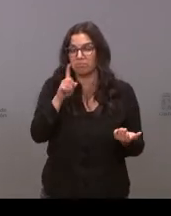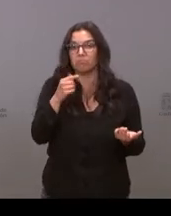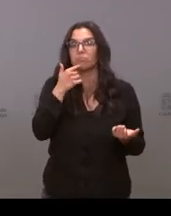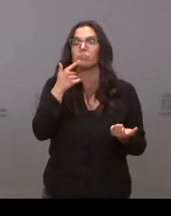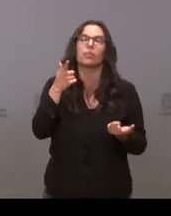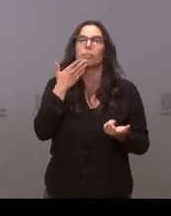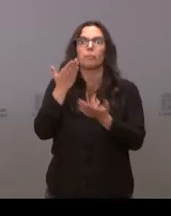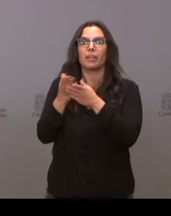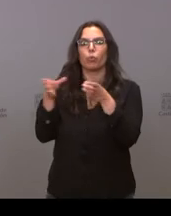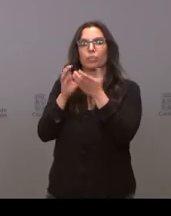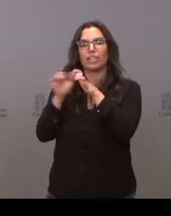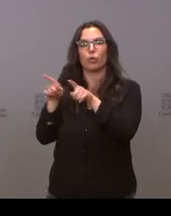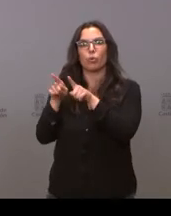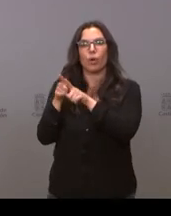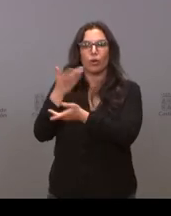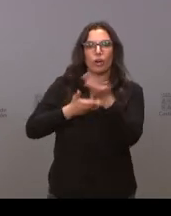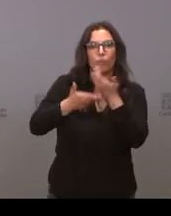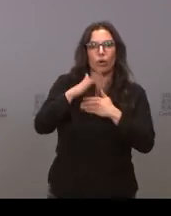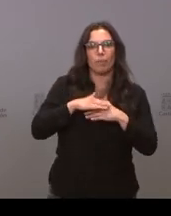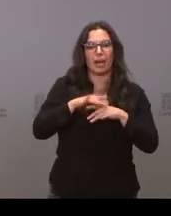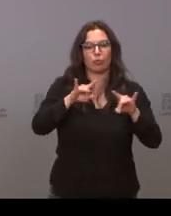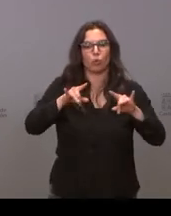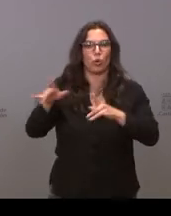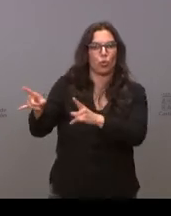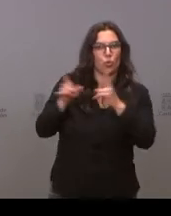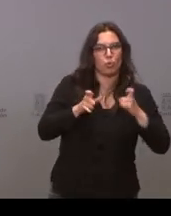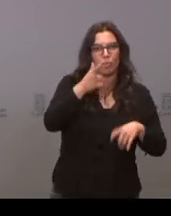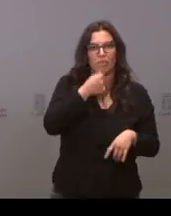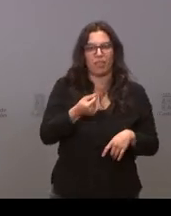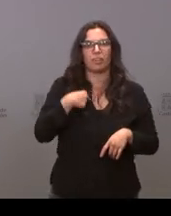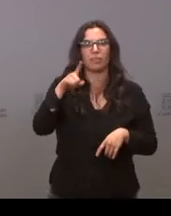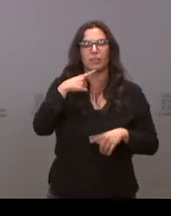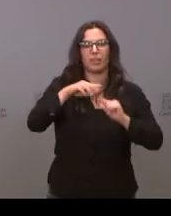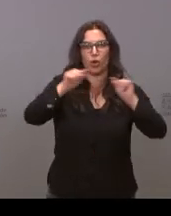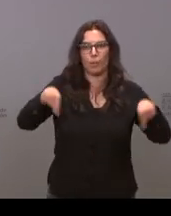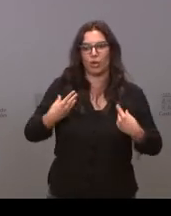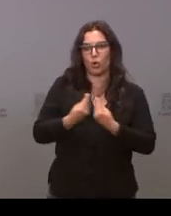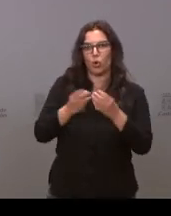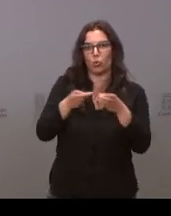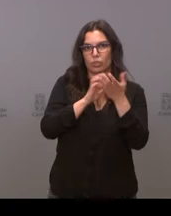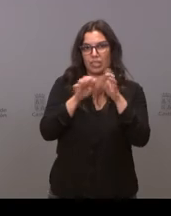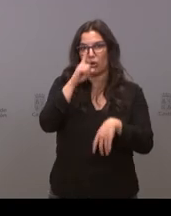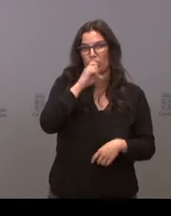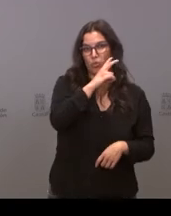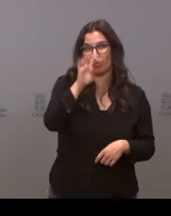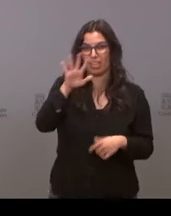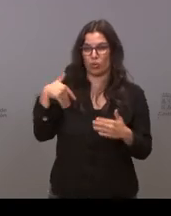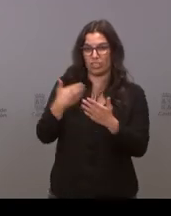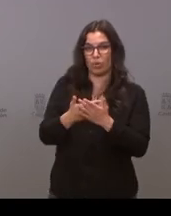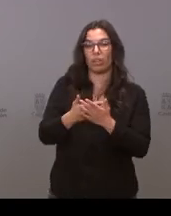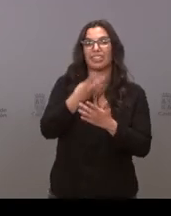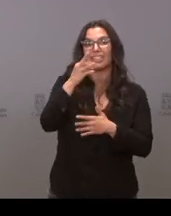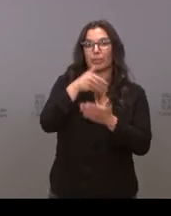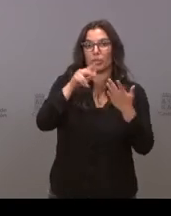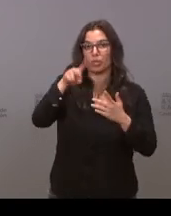hacer más atractivo el suelo el alcalde habla de reactivar un convenio que está firmado con la Junta desde 2005 de 30 millones de euros